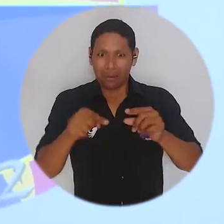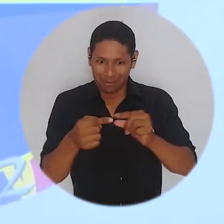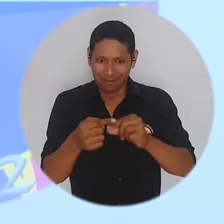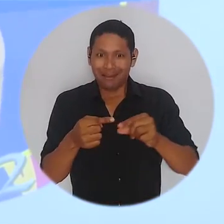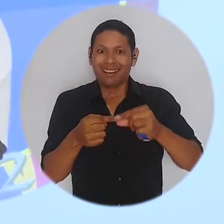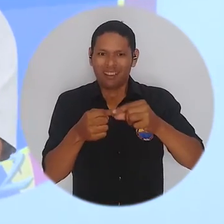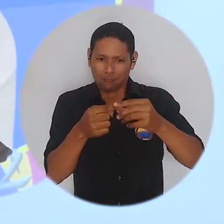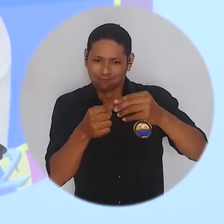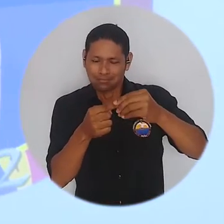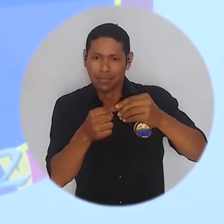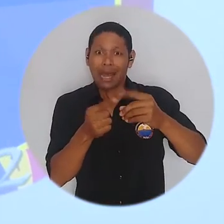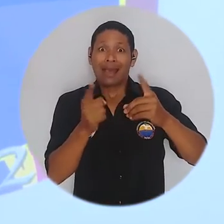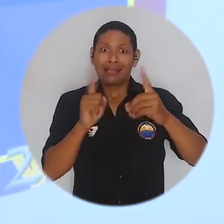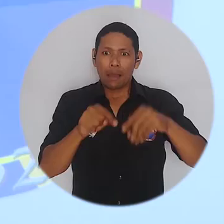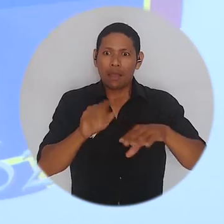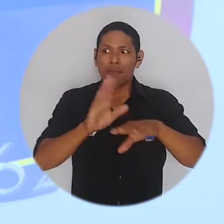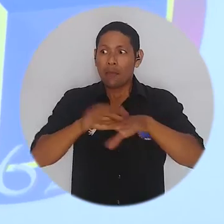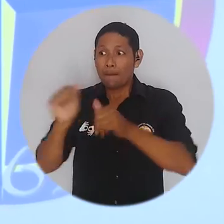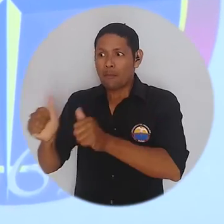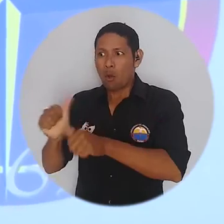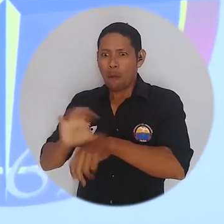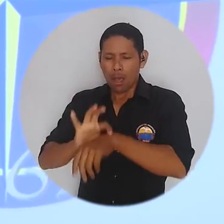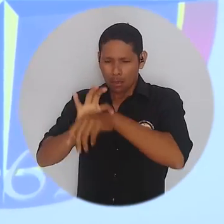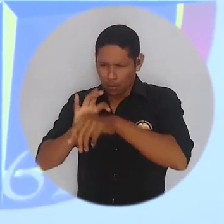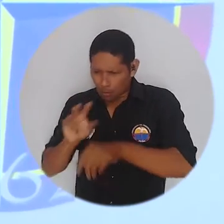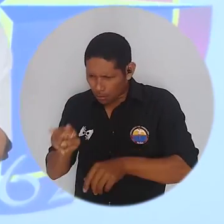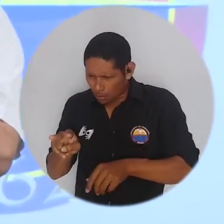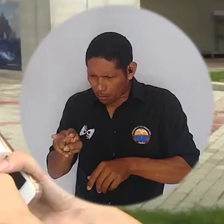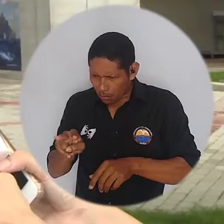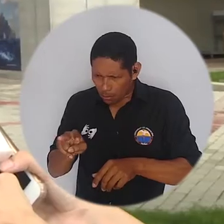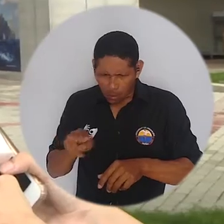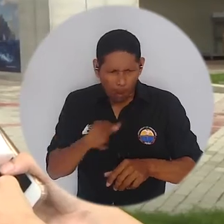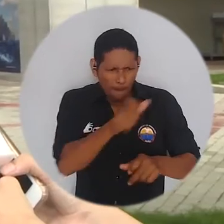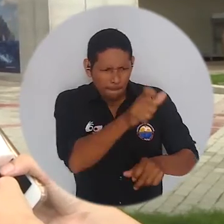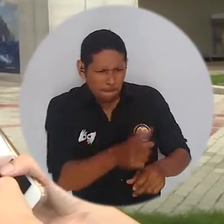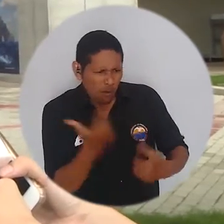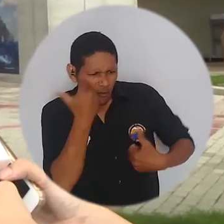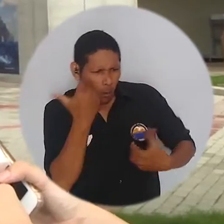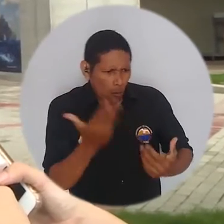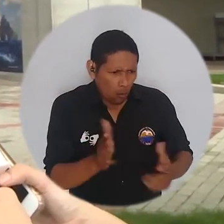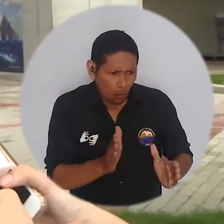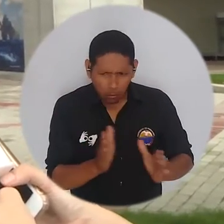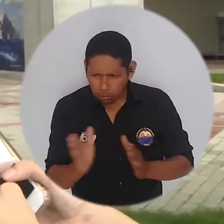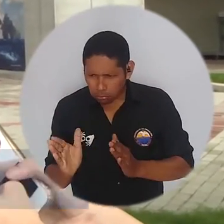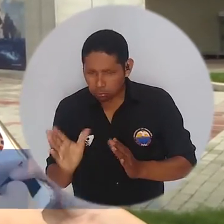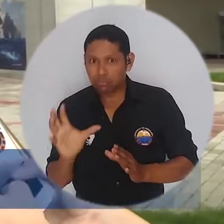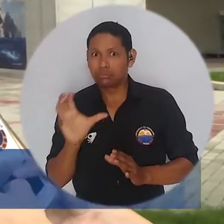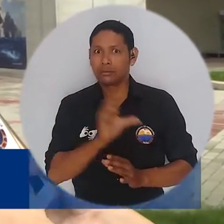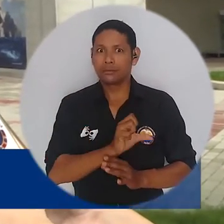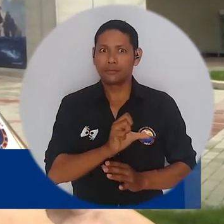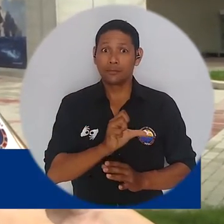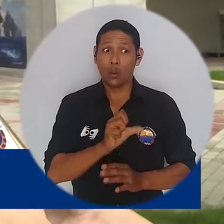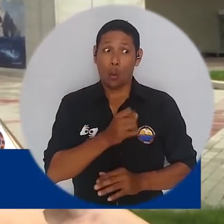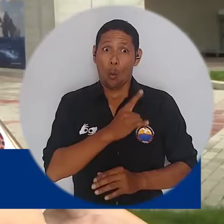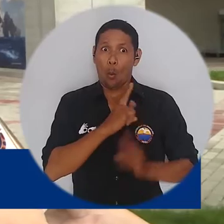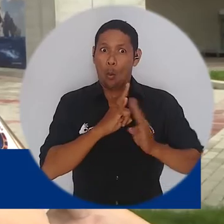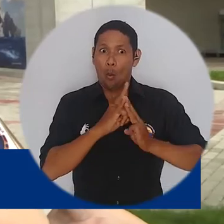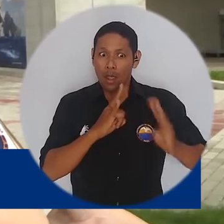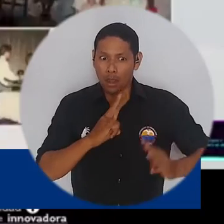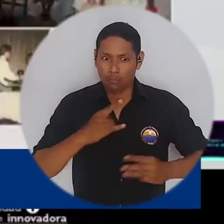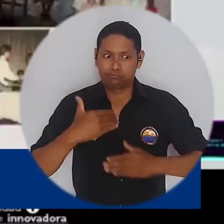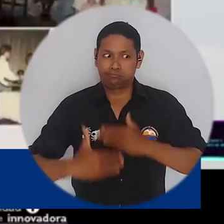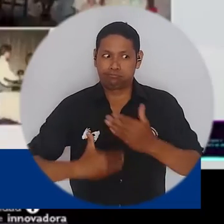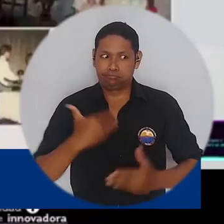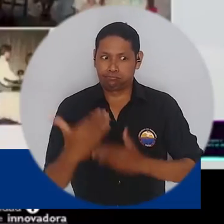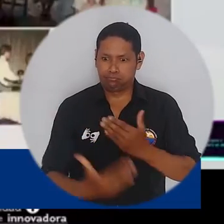ha servido también como monitoreo para los mismos médicos. Somos una universidad que hemos crecido bastante en estos últimos cuatro